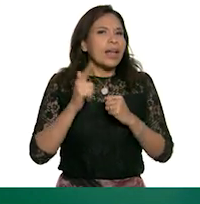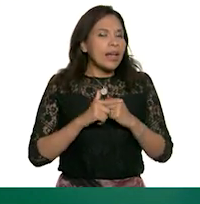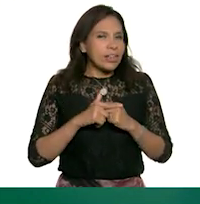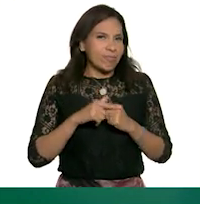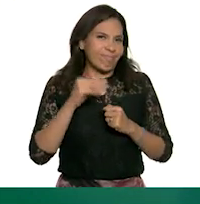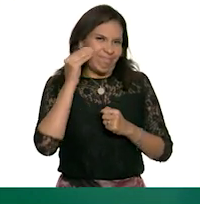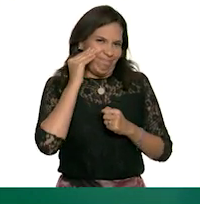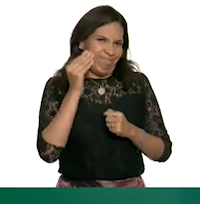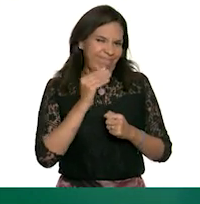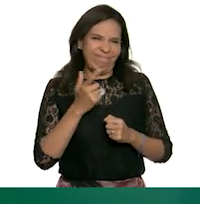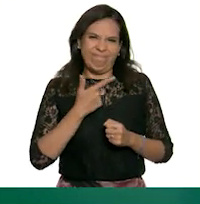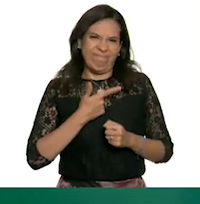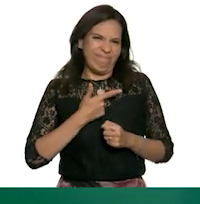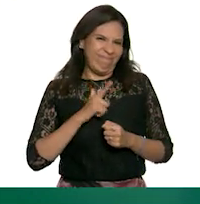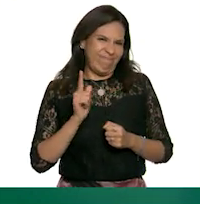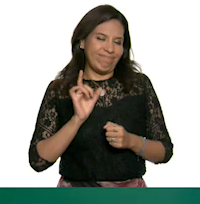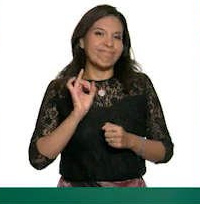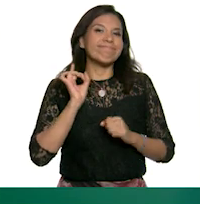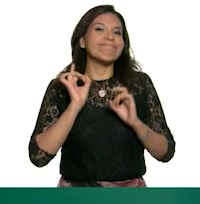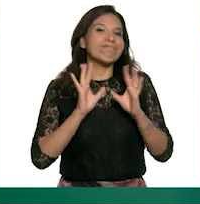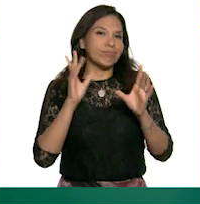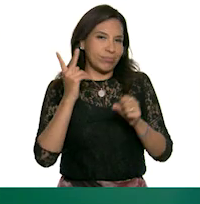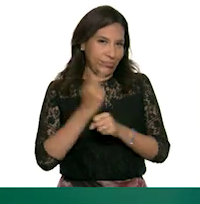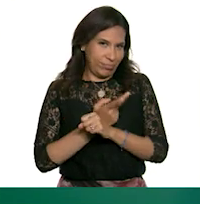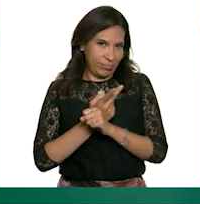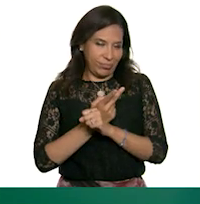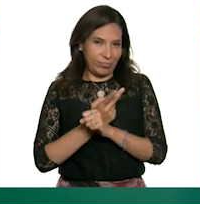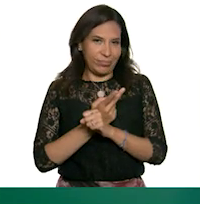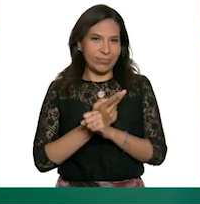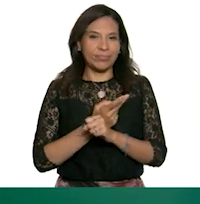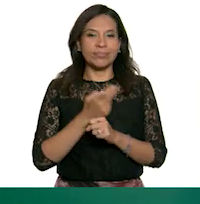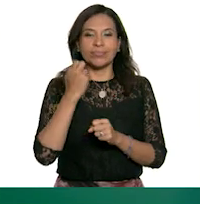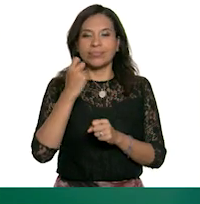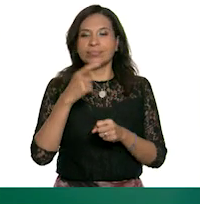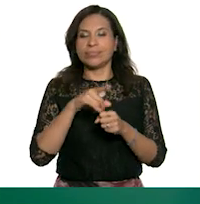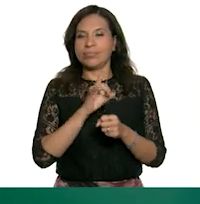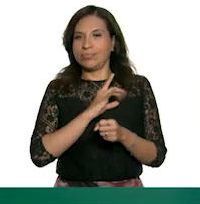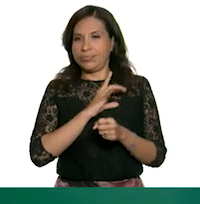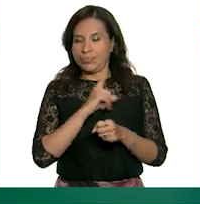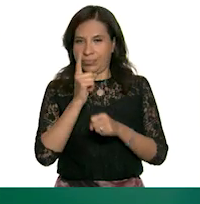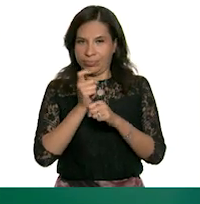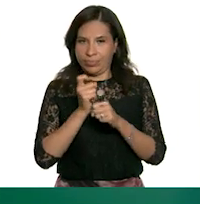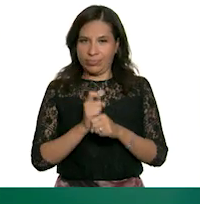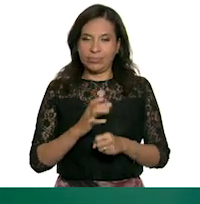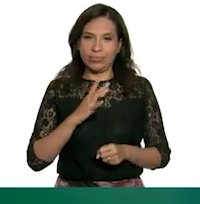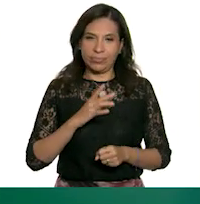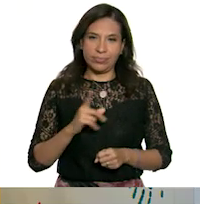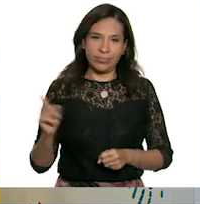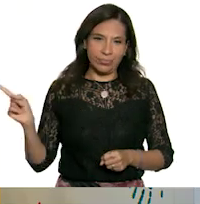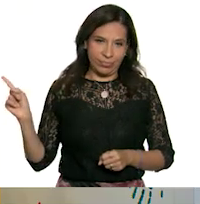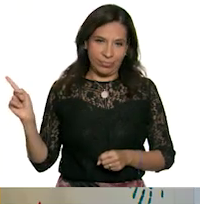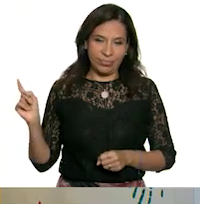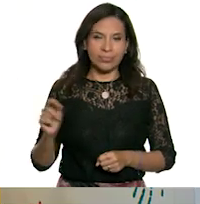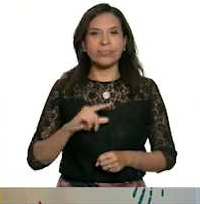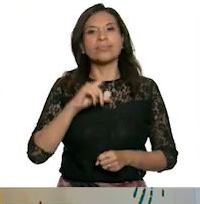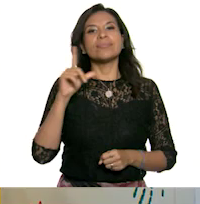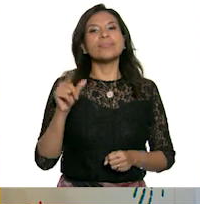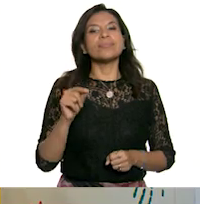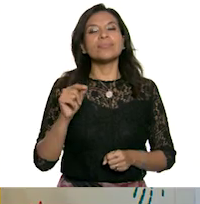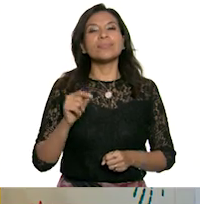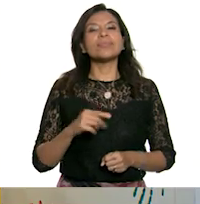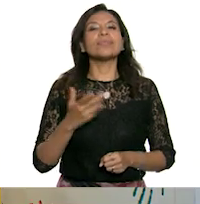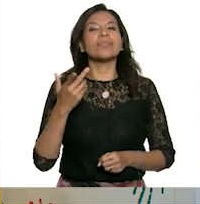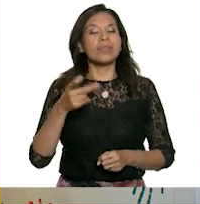desagradable o perjudicial te puede suceder Muy bien Entonces ahí está el temor en el primer piso Ajá Es el primer piso Después